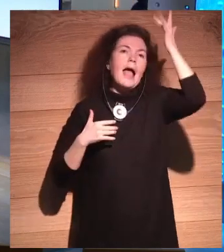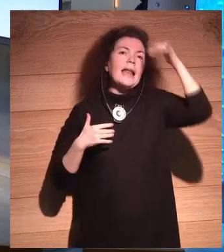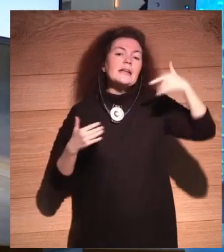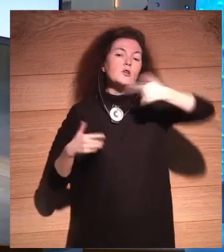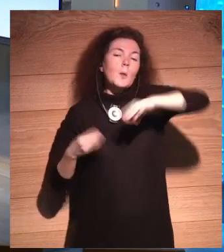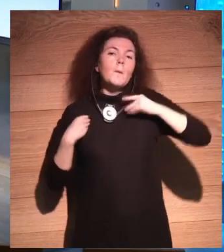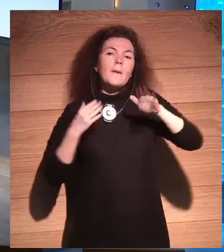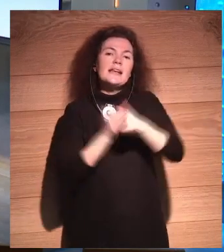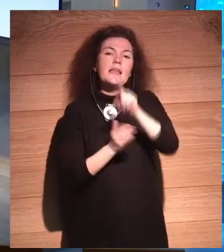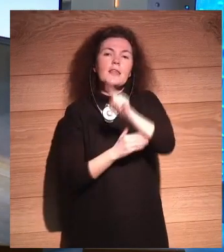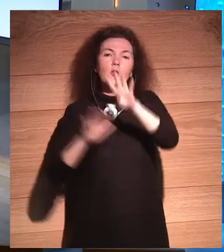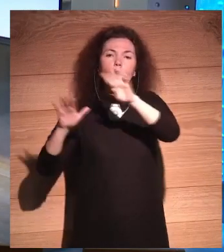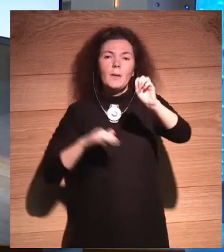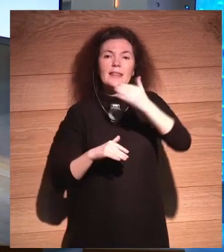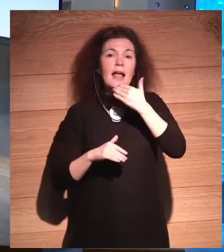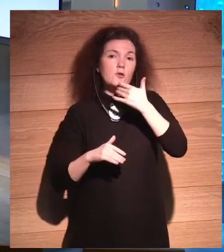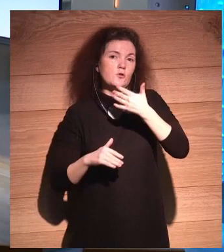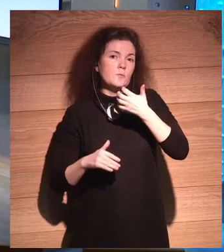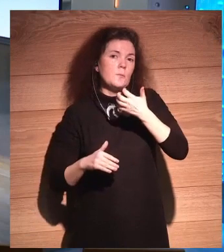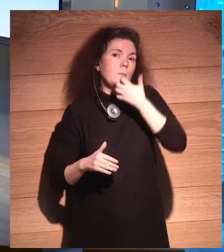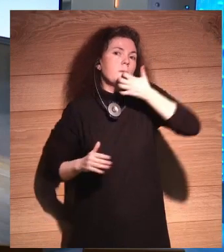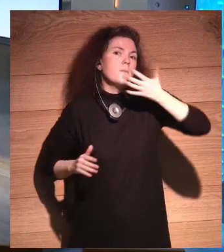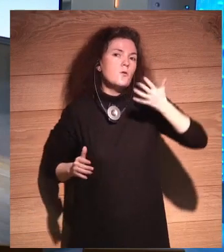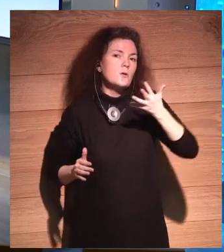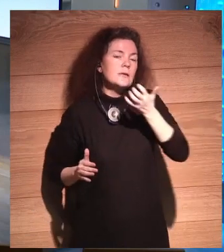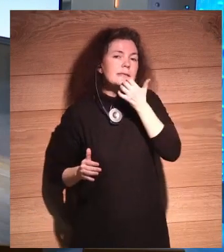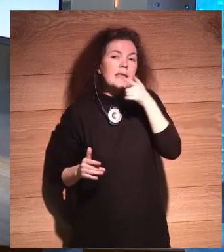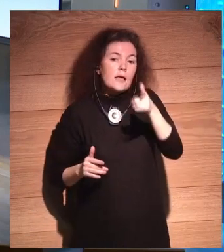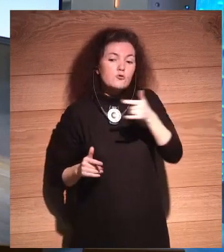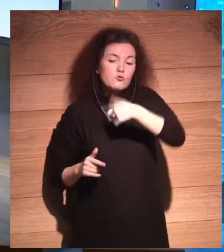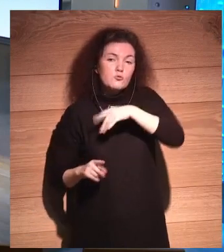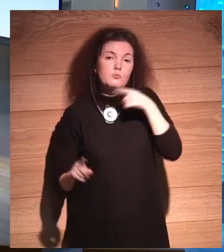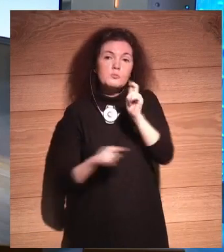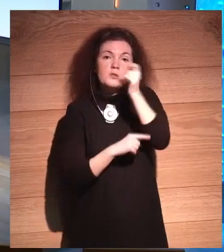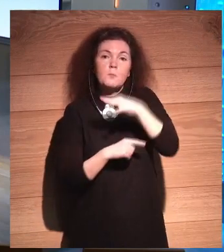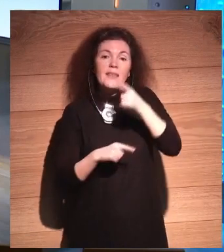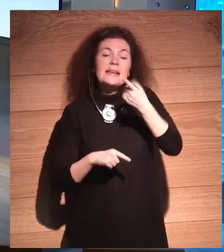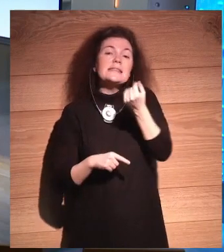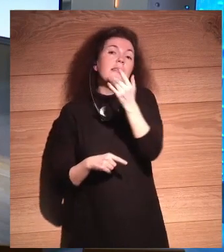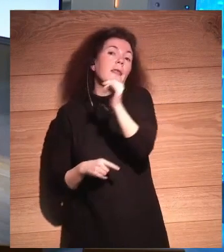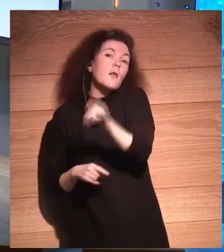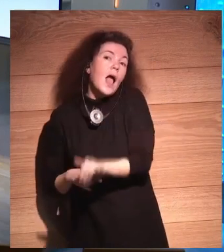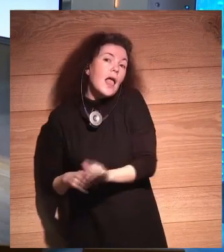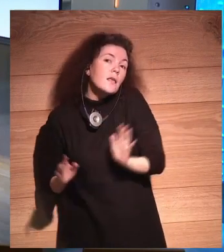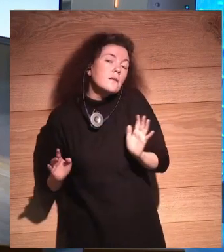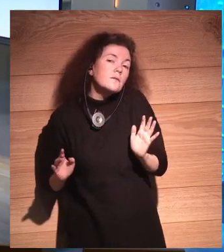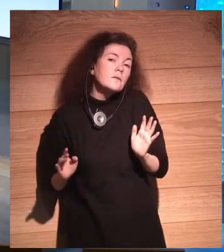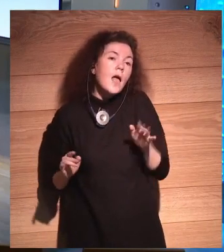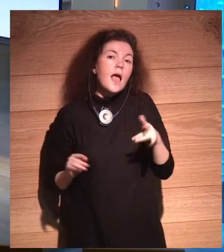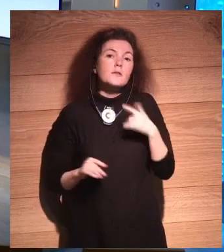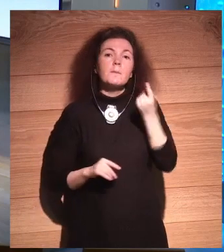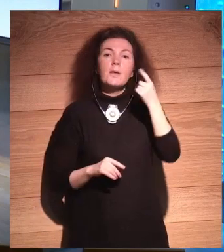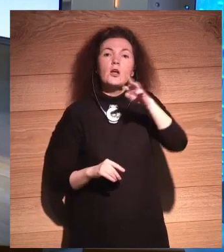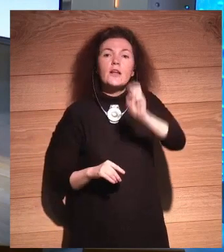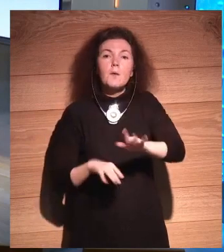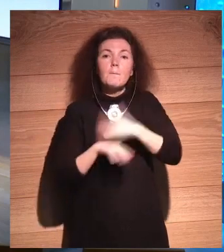120 años, si esto va a ser, es lo que podemos conseguir si tenemos dinero, esto sería la primera